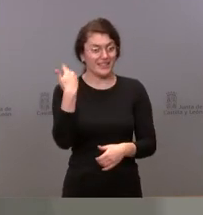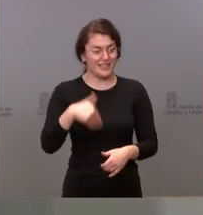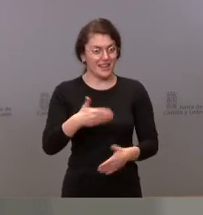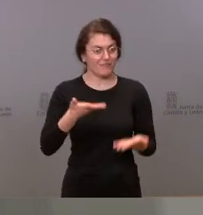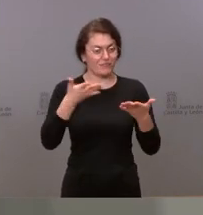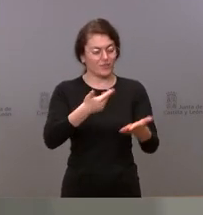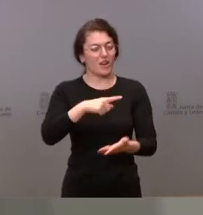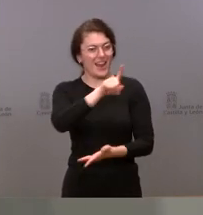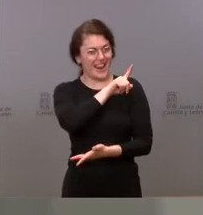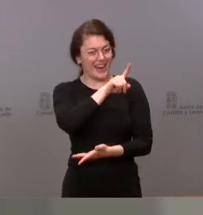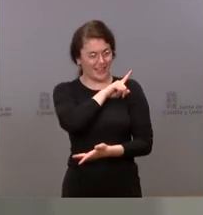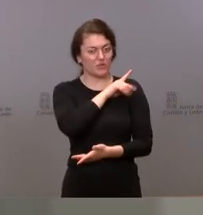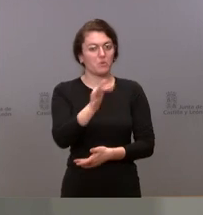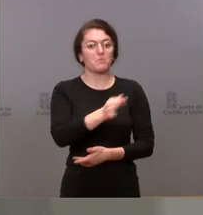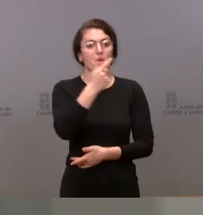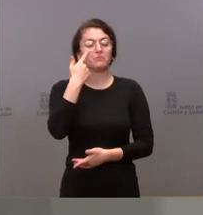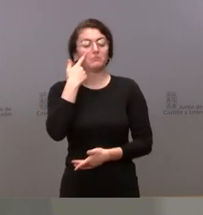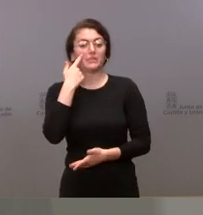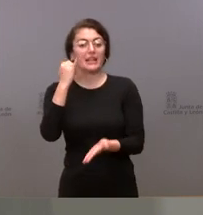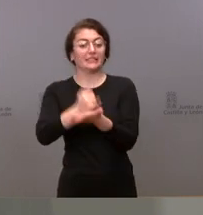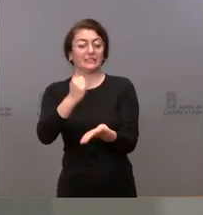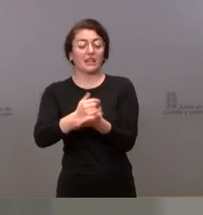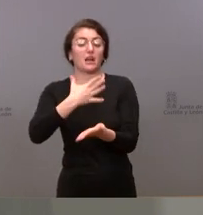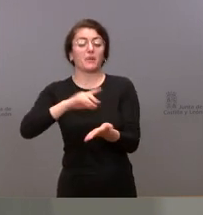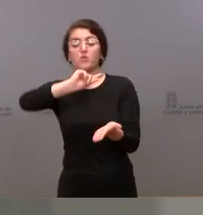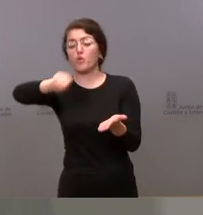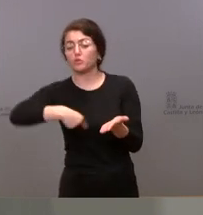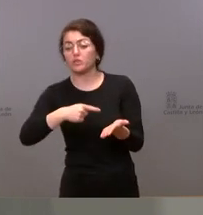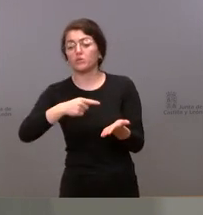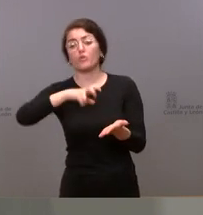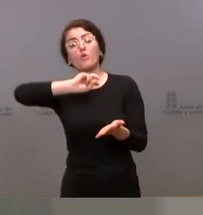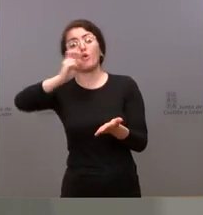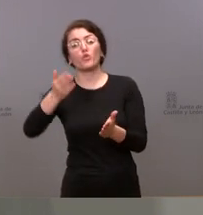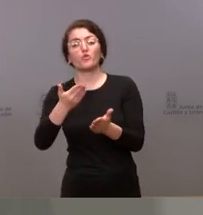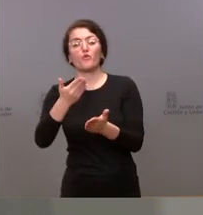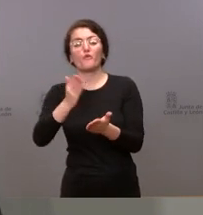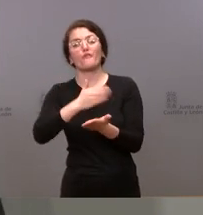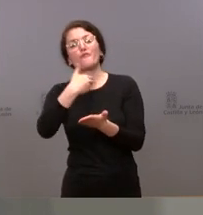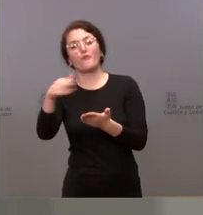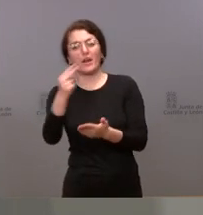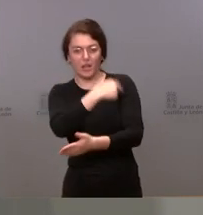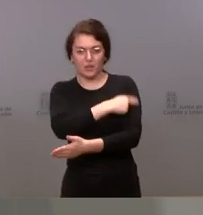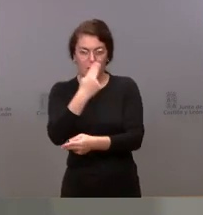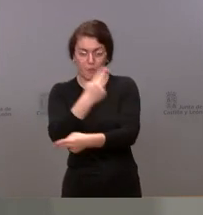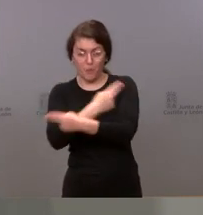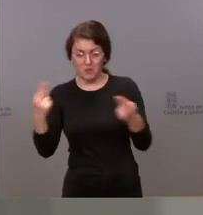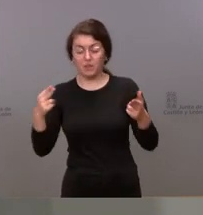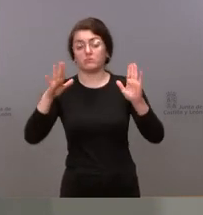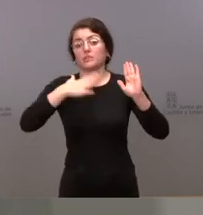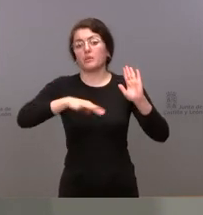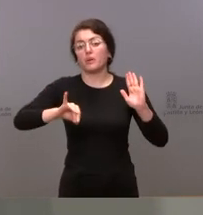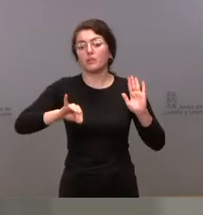contratar algún tipo de medio distinto del SACIL lo que estamos haciendo es aumentar el número de actividades que realizamos